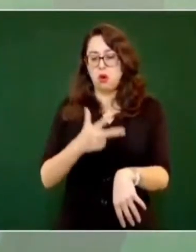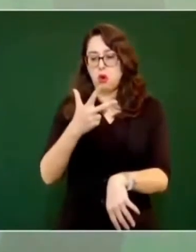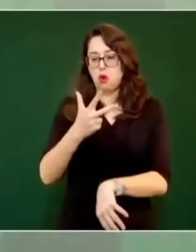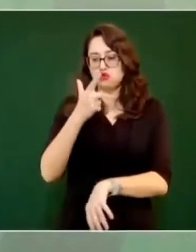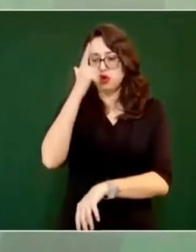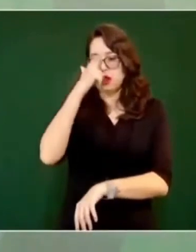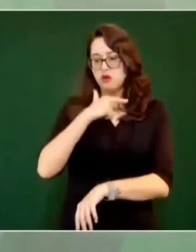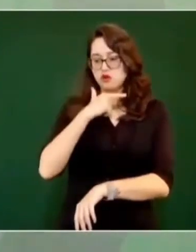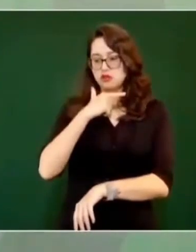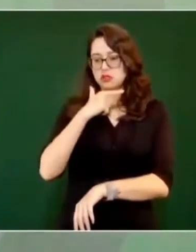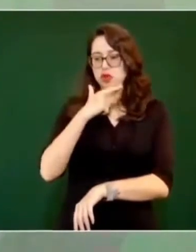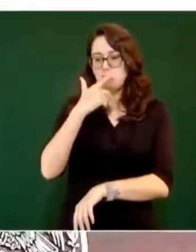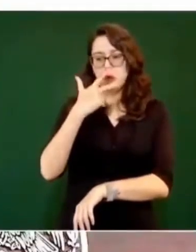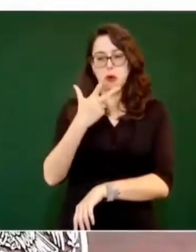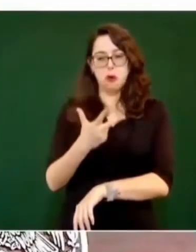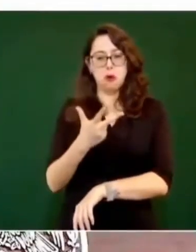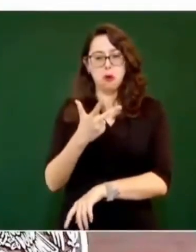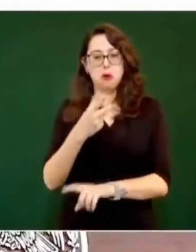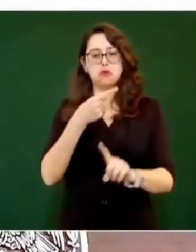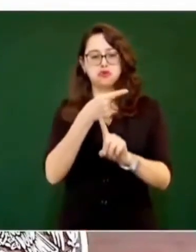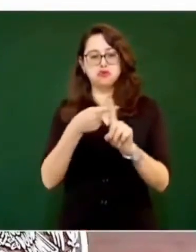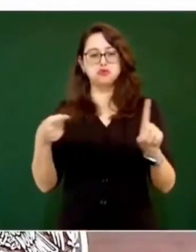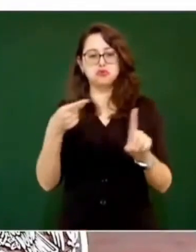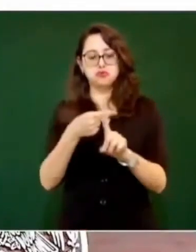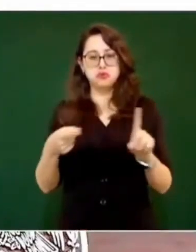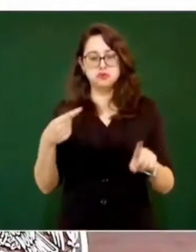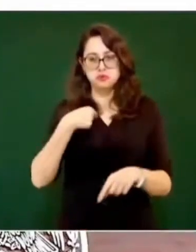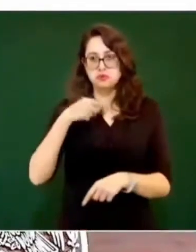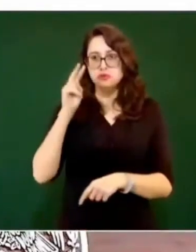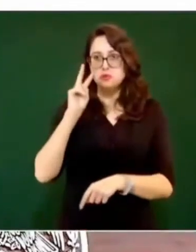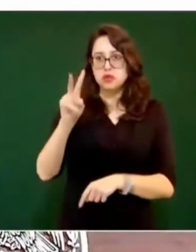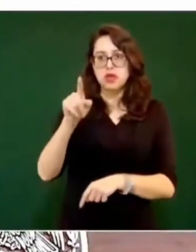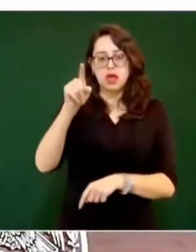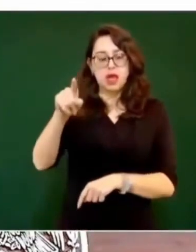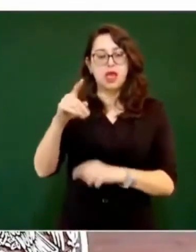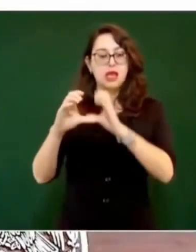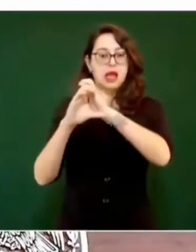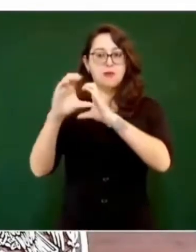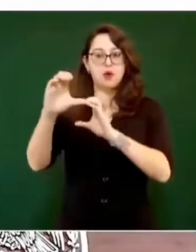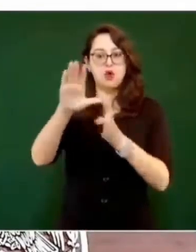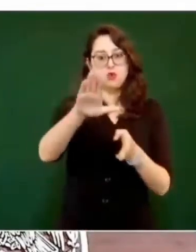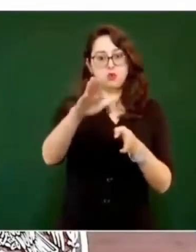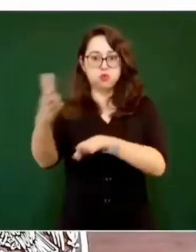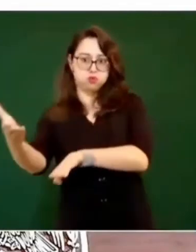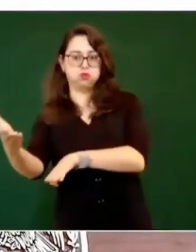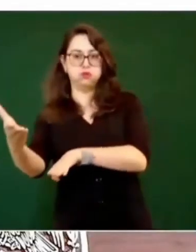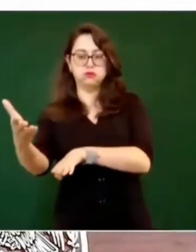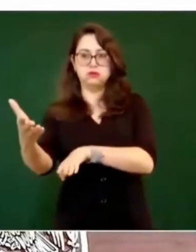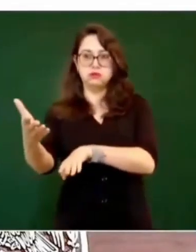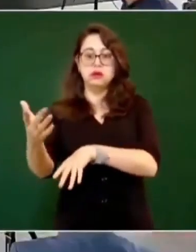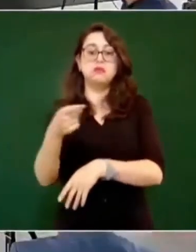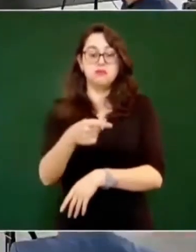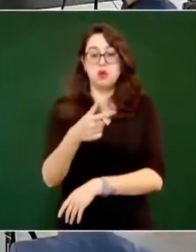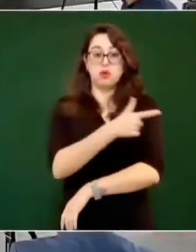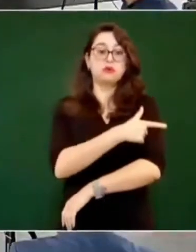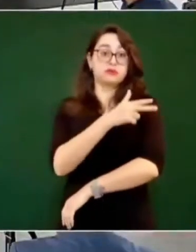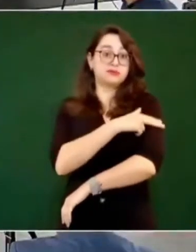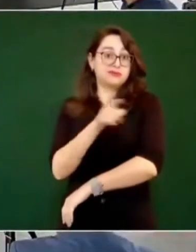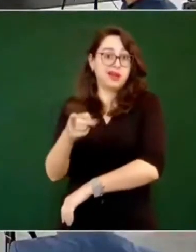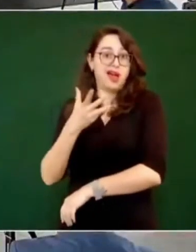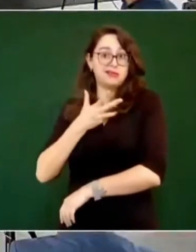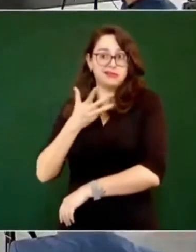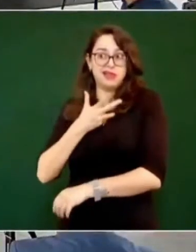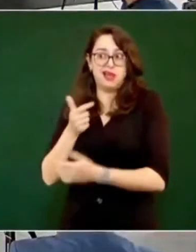noche teníamos un tractocamión volteado y ahí estaba la Guardia Nacional. O sea, me